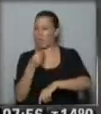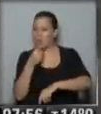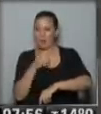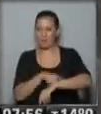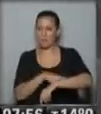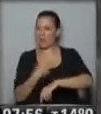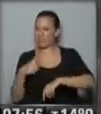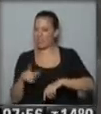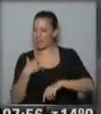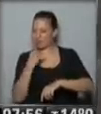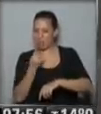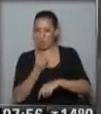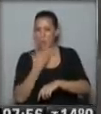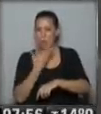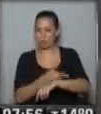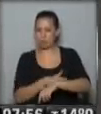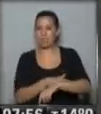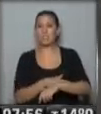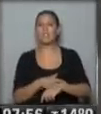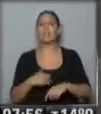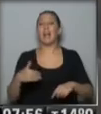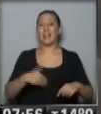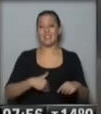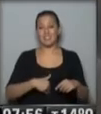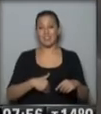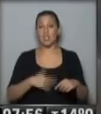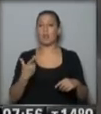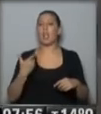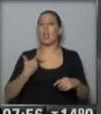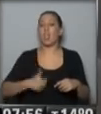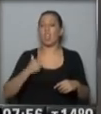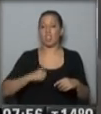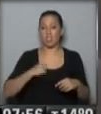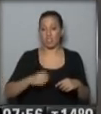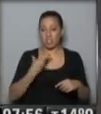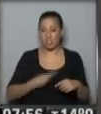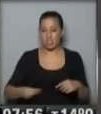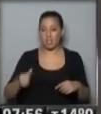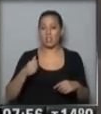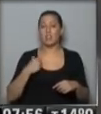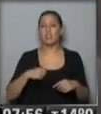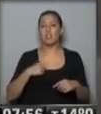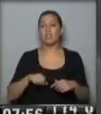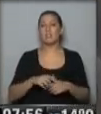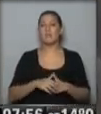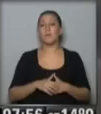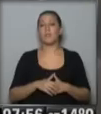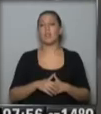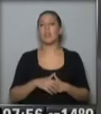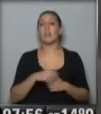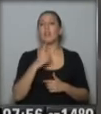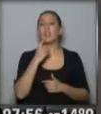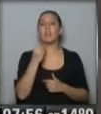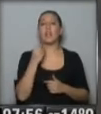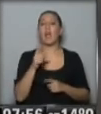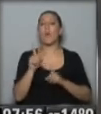alimentos. Gastrointestinales tienen que ver con diarreas a repetición, intolerancias a ciertos alimentos. ¿Alguna vez le pasó